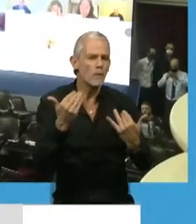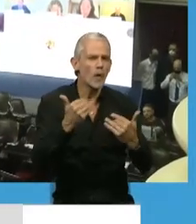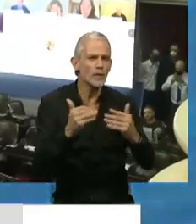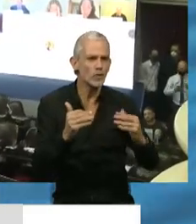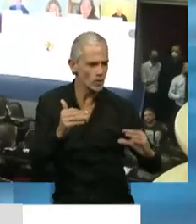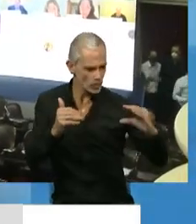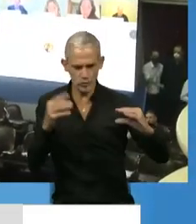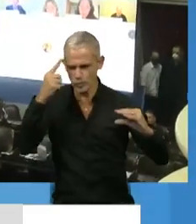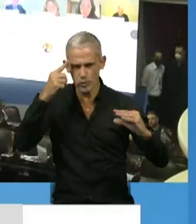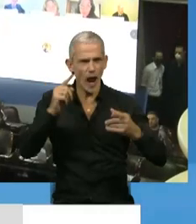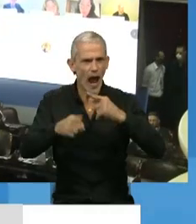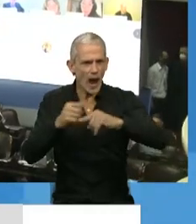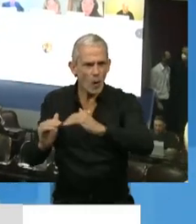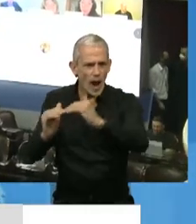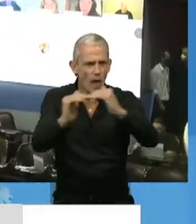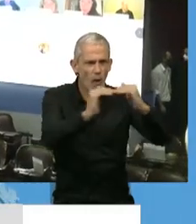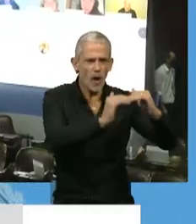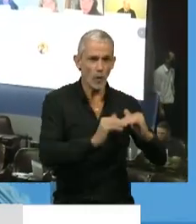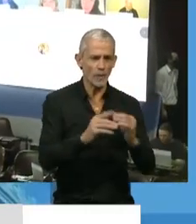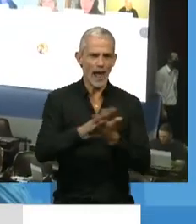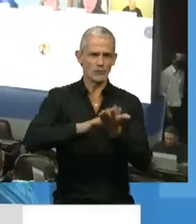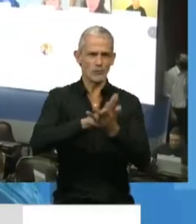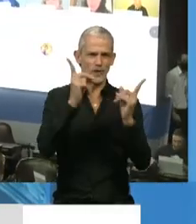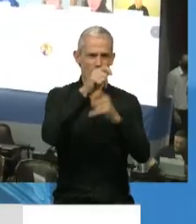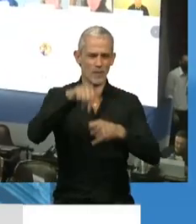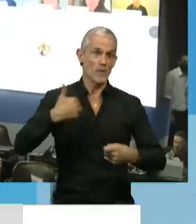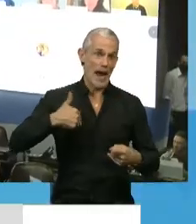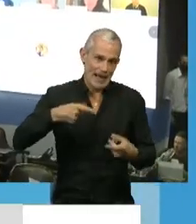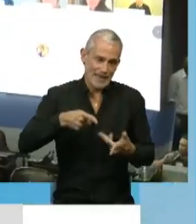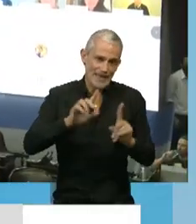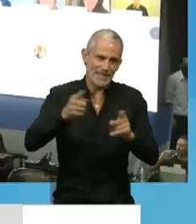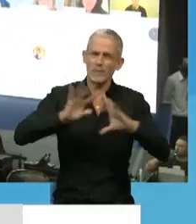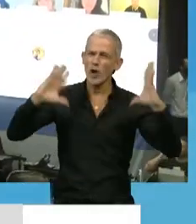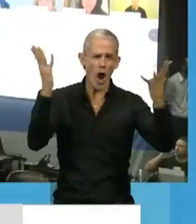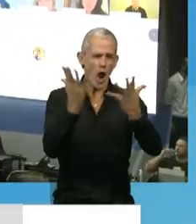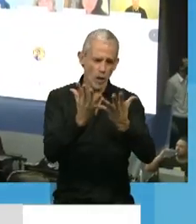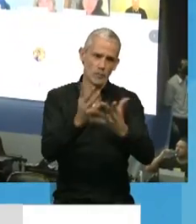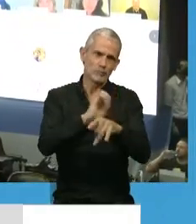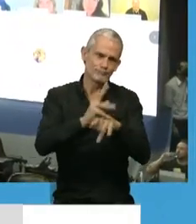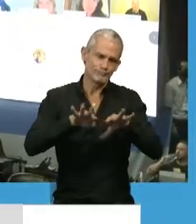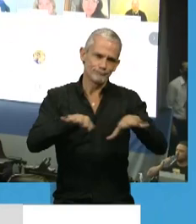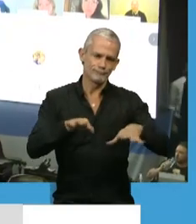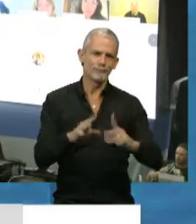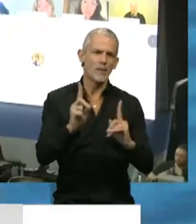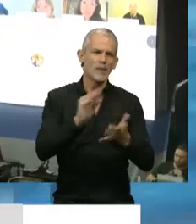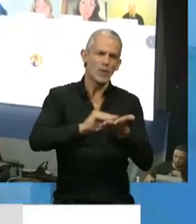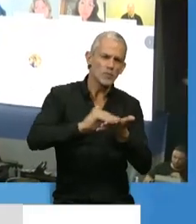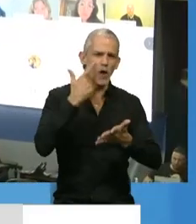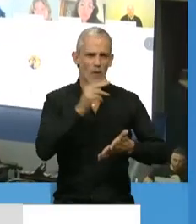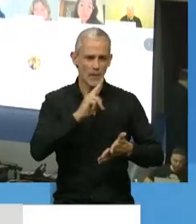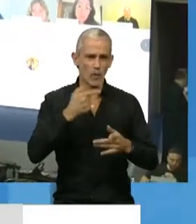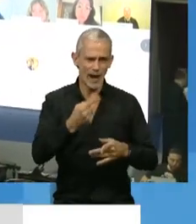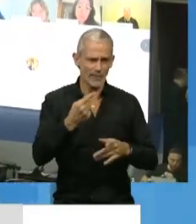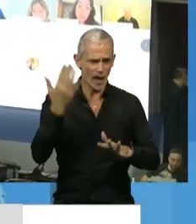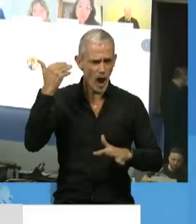los consensos para salir de esta situación argentina y mundial que efectivamente como han dicho todos los diputados y las diputadas que me